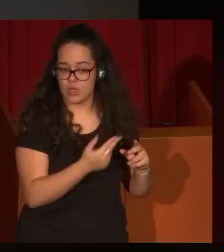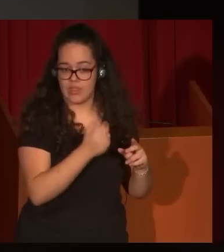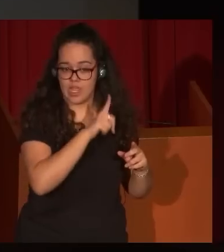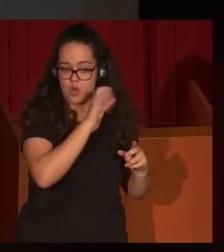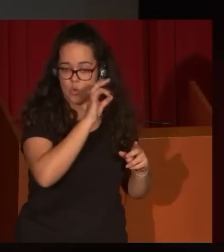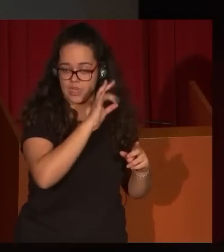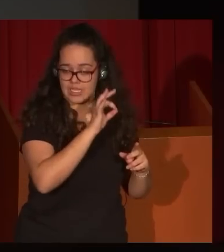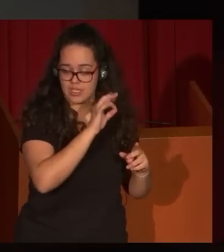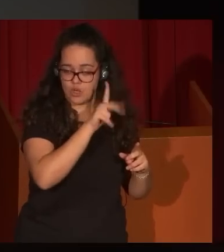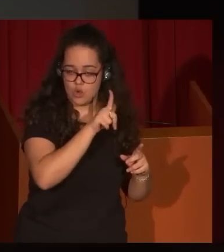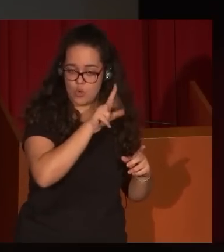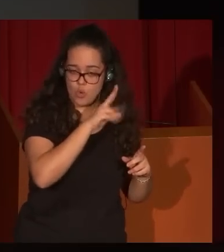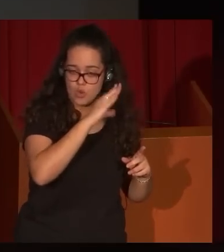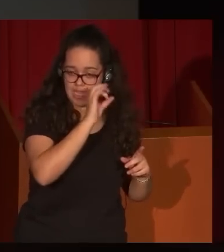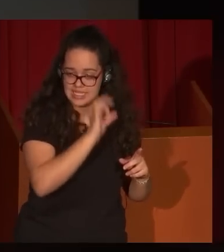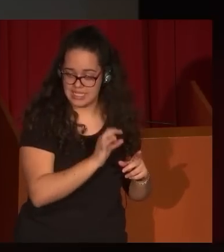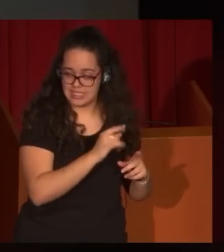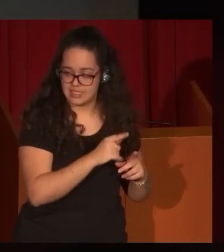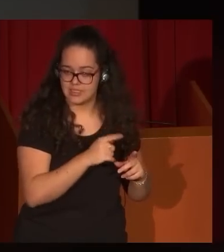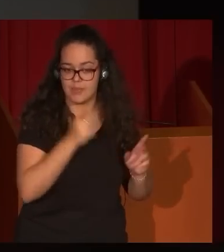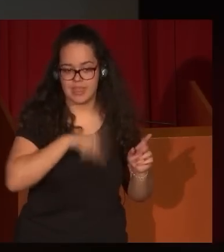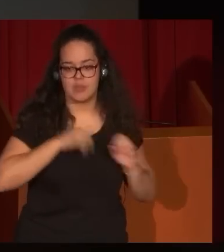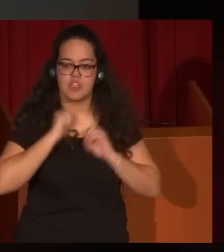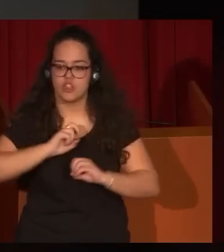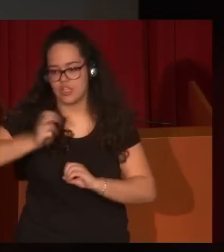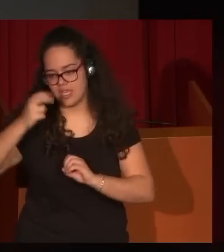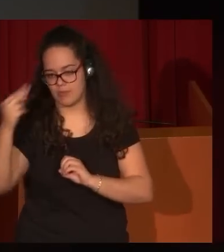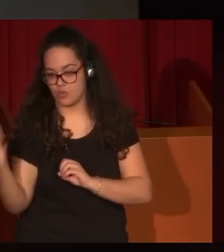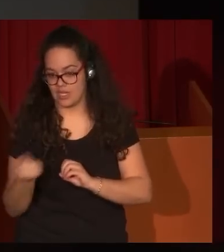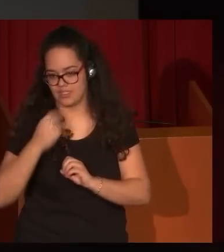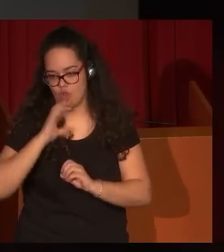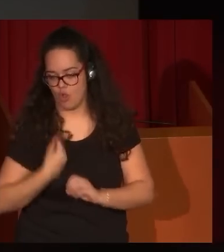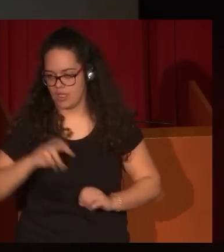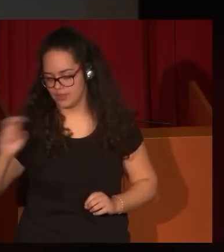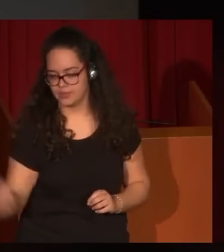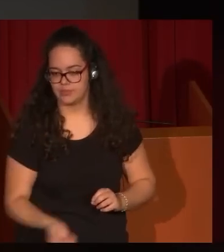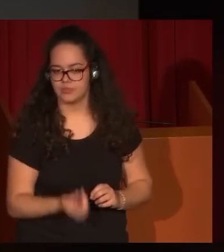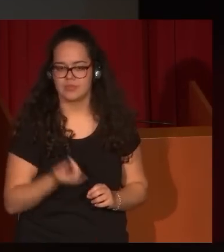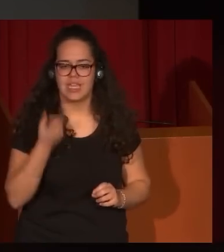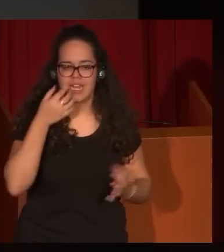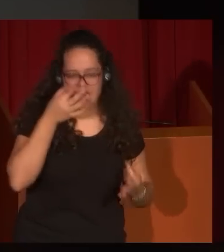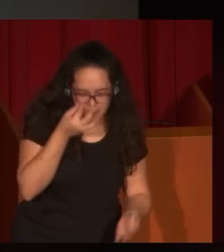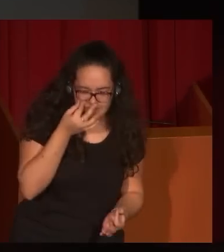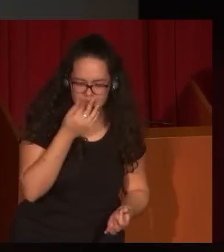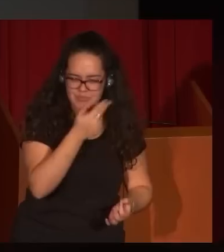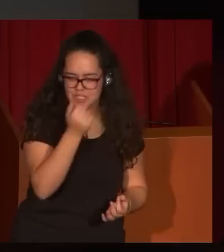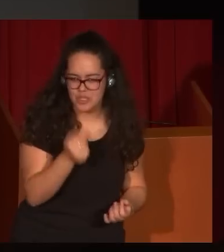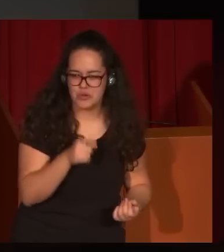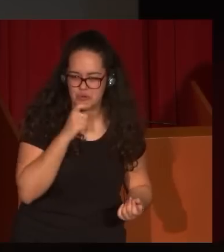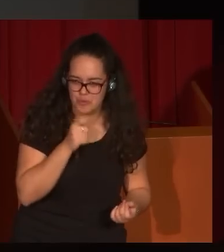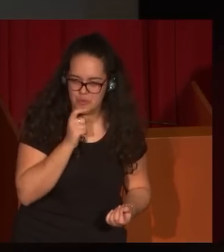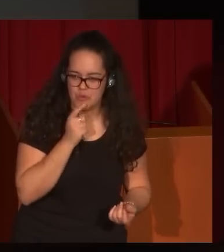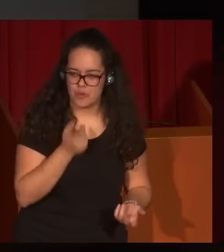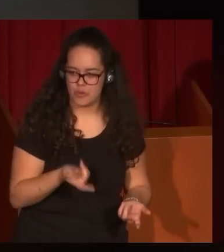siempre dependiendo de estilos ajenos, cuál es el verdadero Lucas, artista, desgranando todo esto, cuál es el verdadero interés más